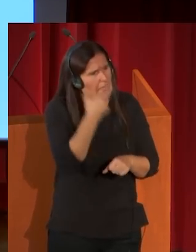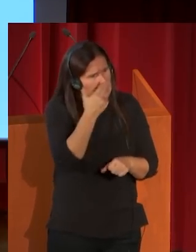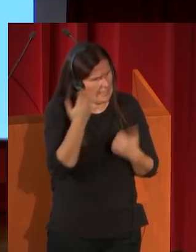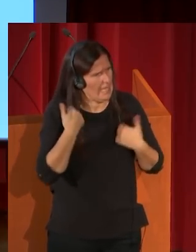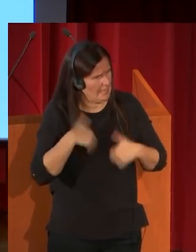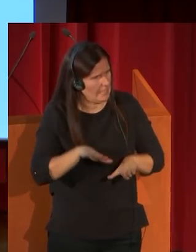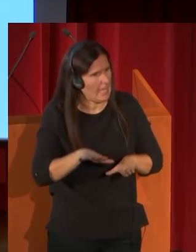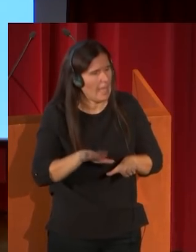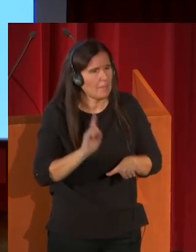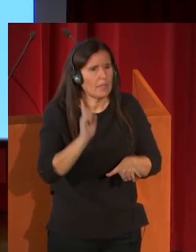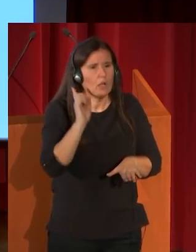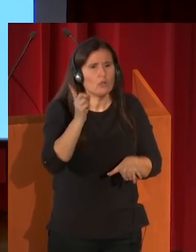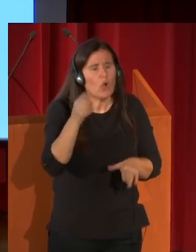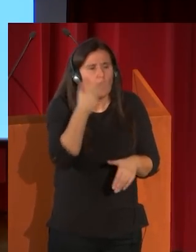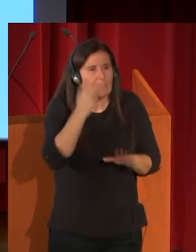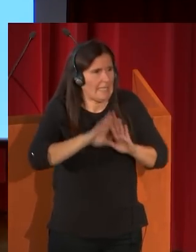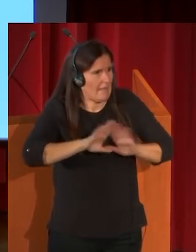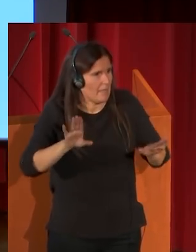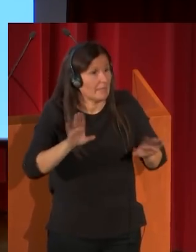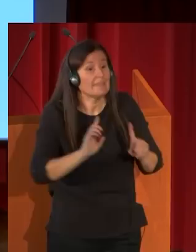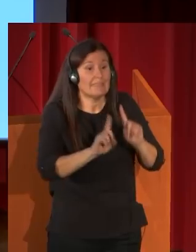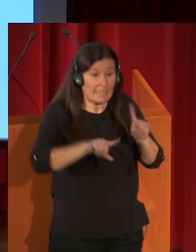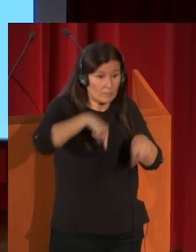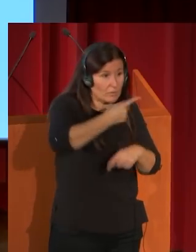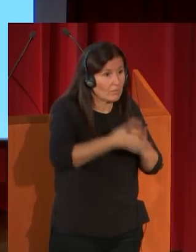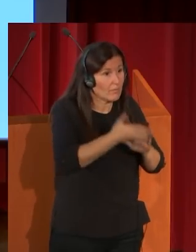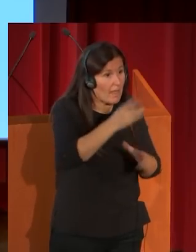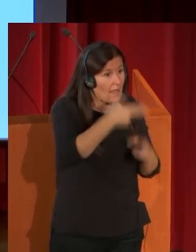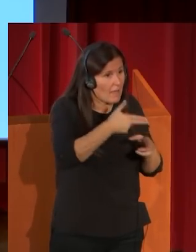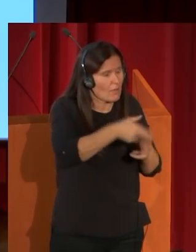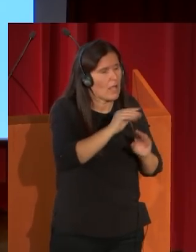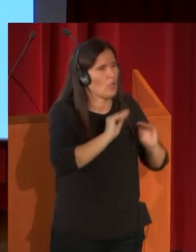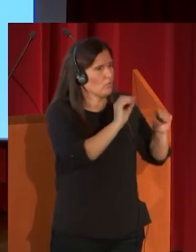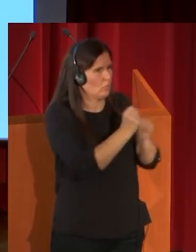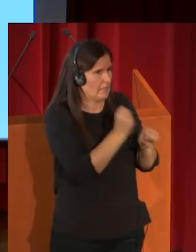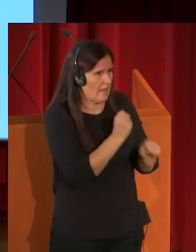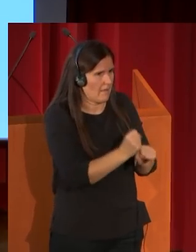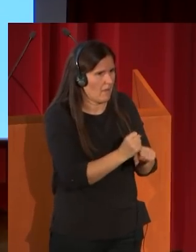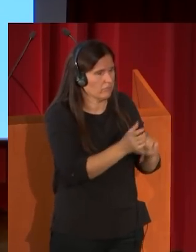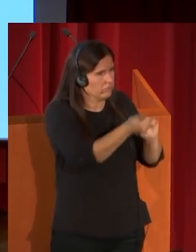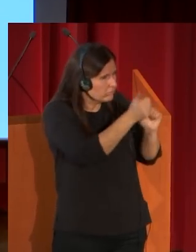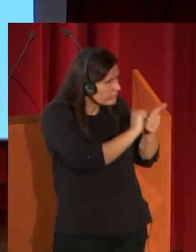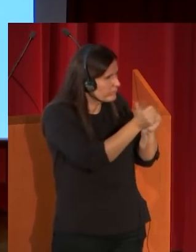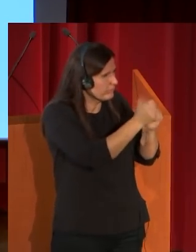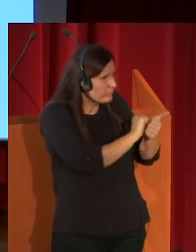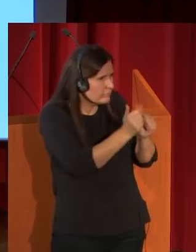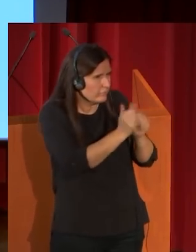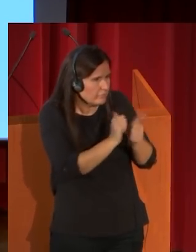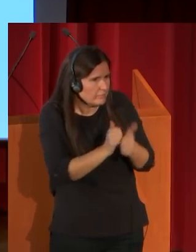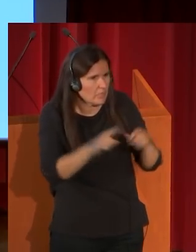simplemente interesante. Es en Roma cuando sus trabajos, copiando del